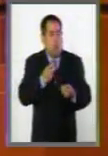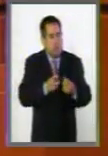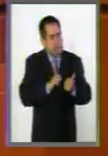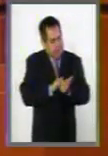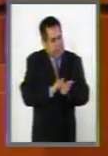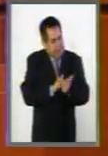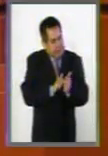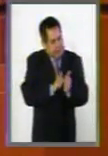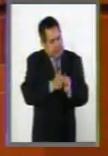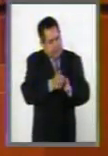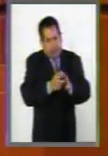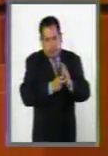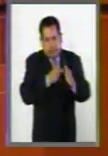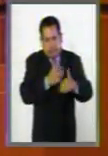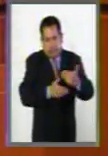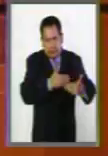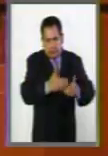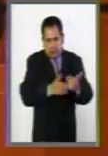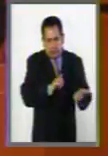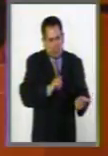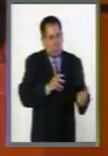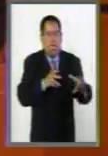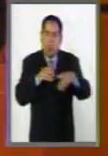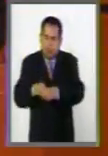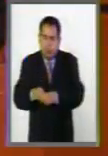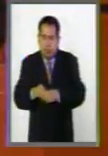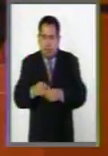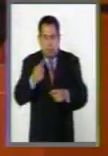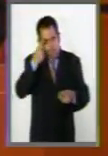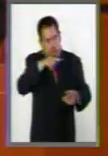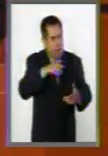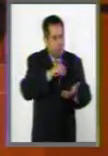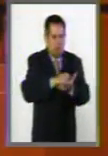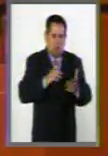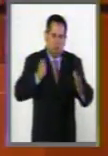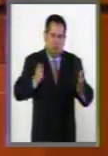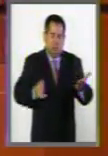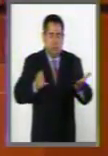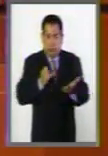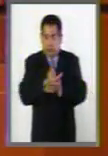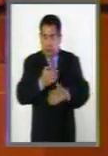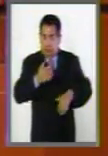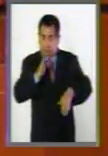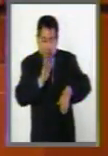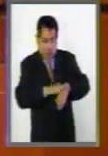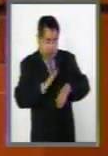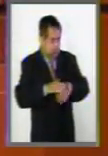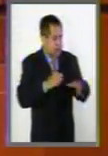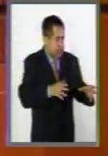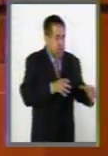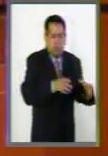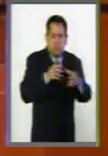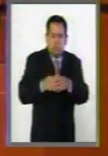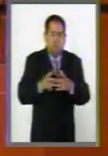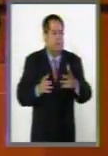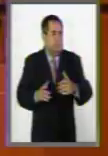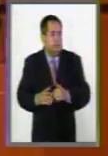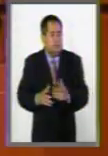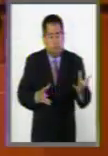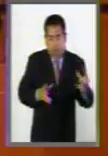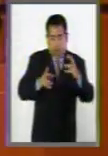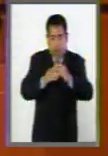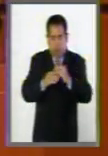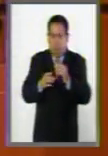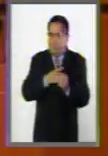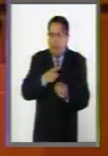debe desarrollarse durante la ejecución de la medida de sanción. Esta reintegración debe ser